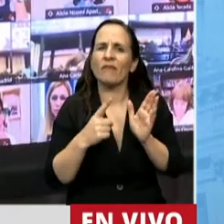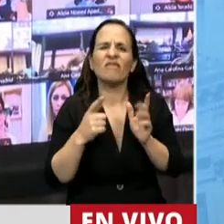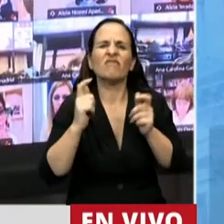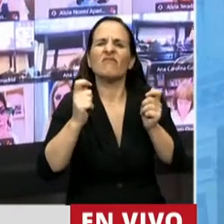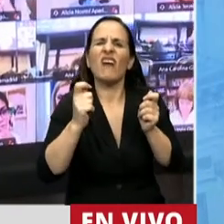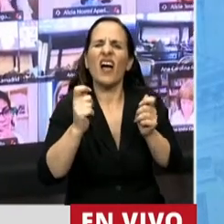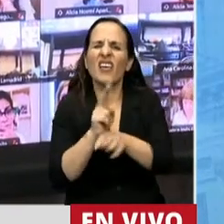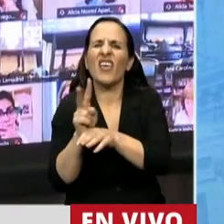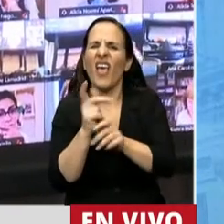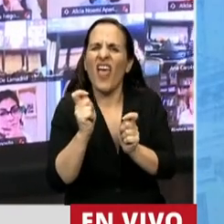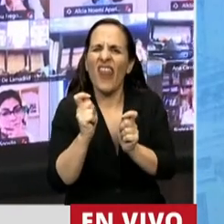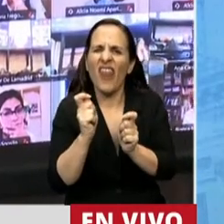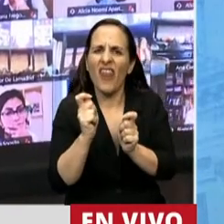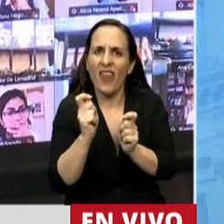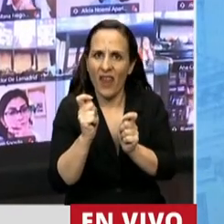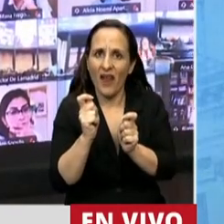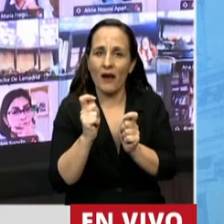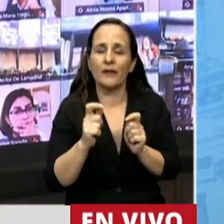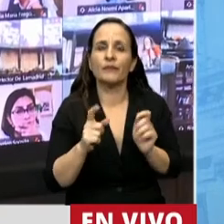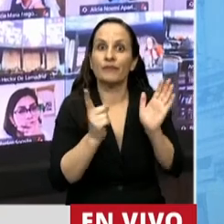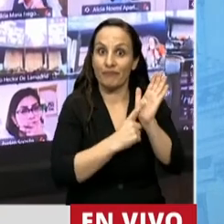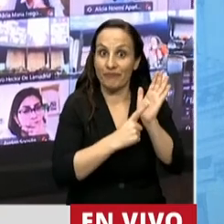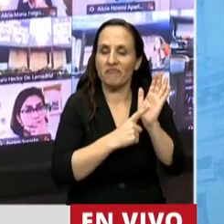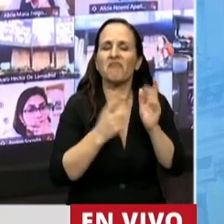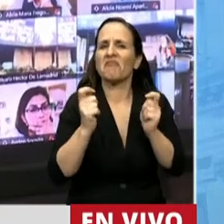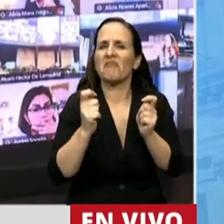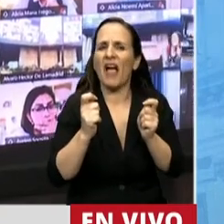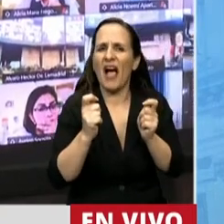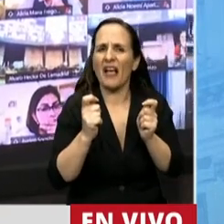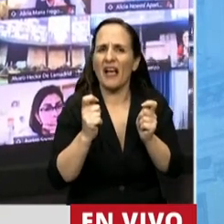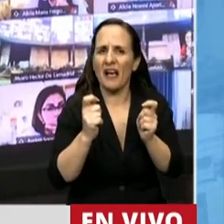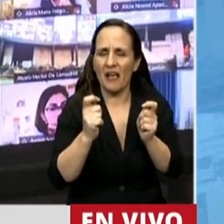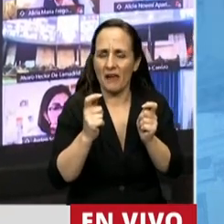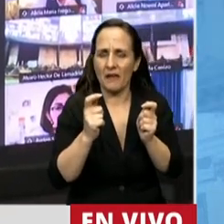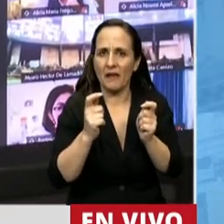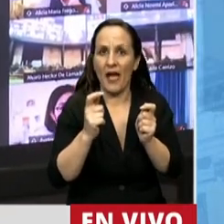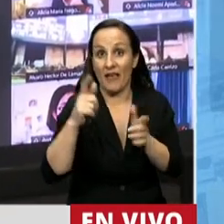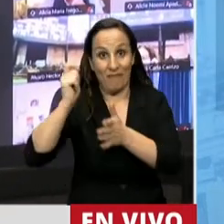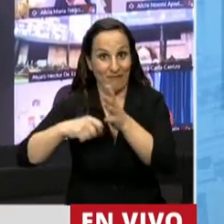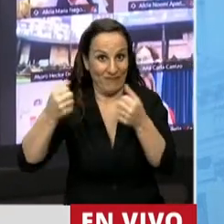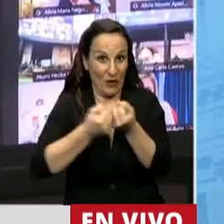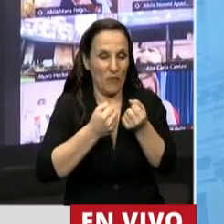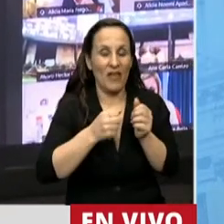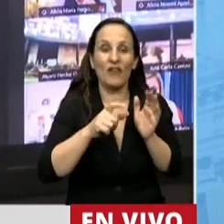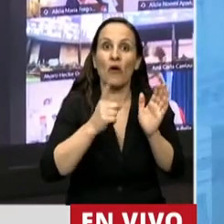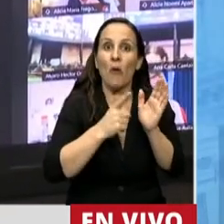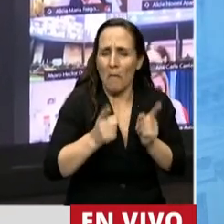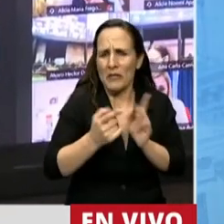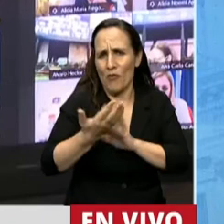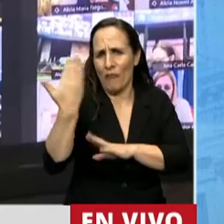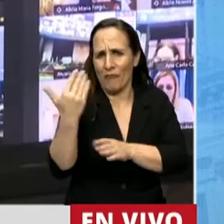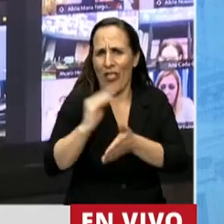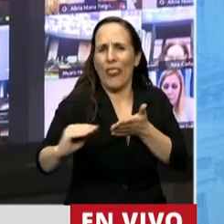comprendidos. Es decir, a quién alcanza esta normativa del convenio. Y como bien lo señaló una de las